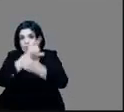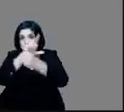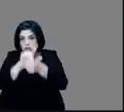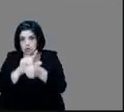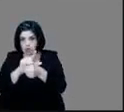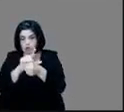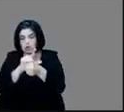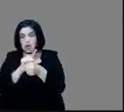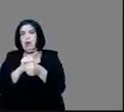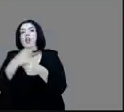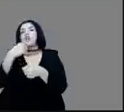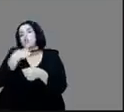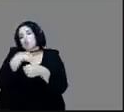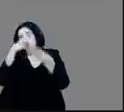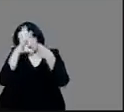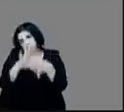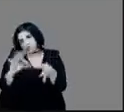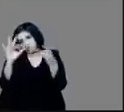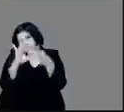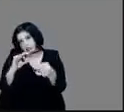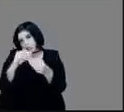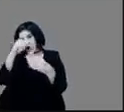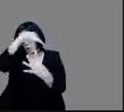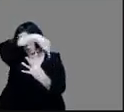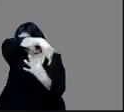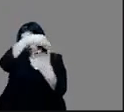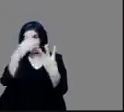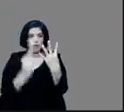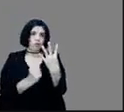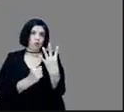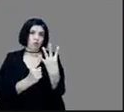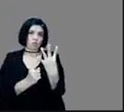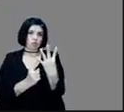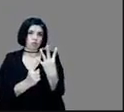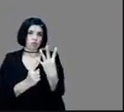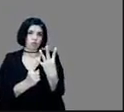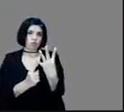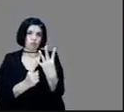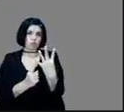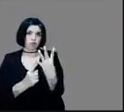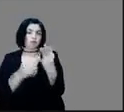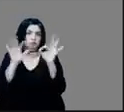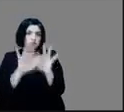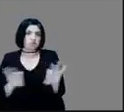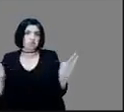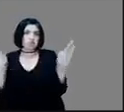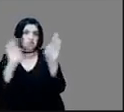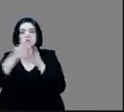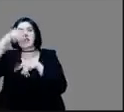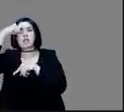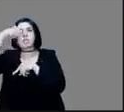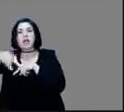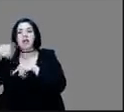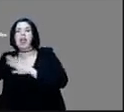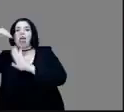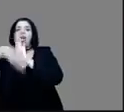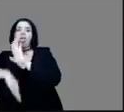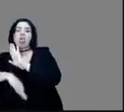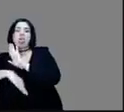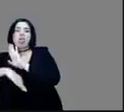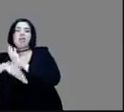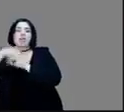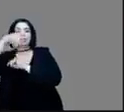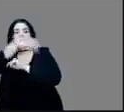planteaba cuatro aspectos fundamentales para la caída de